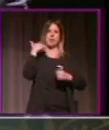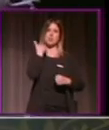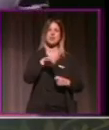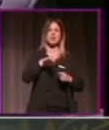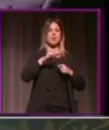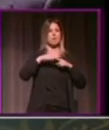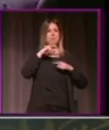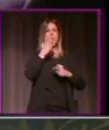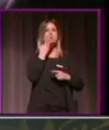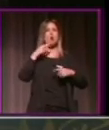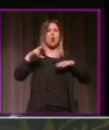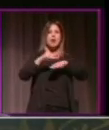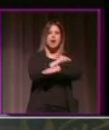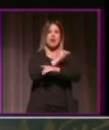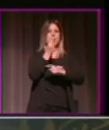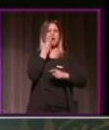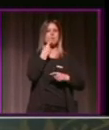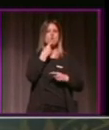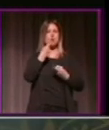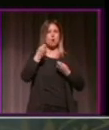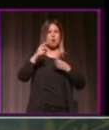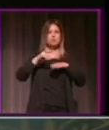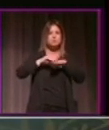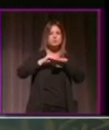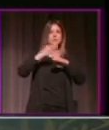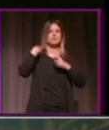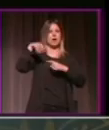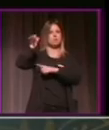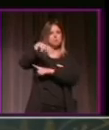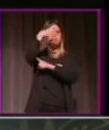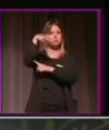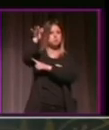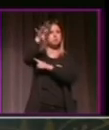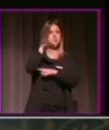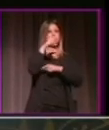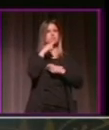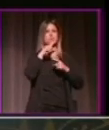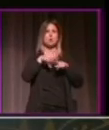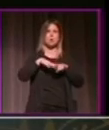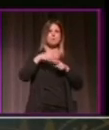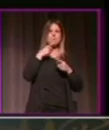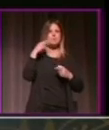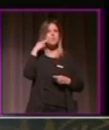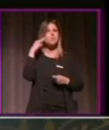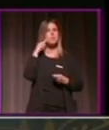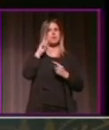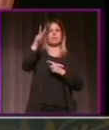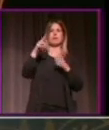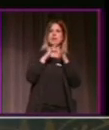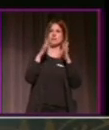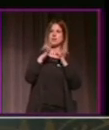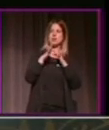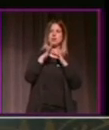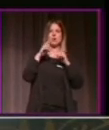ni a mucha gente de las que nombró, él las conoció, es evidente, porque no es un cofrade al uso, como he dicho en primera intervención. Pero demuestra que se ha